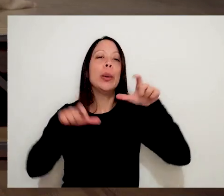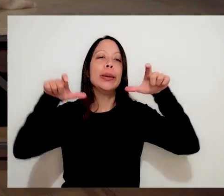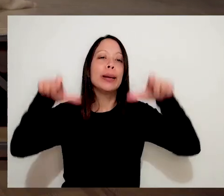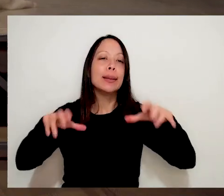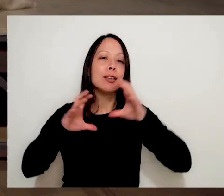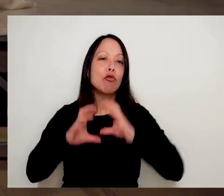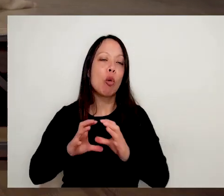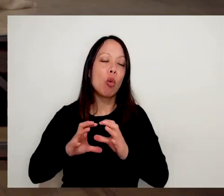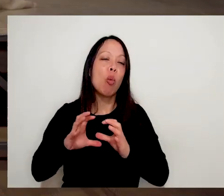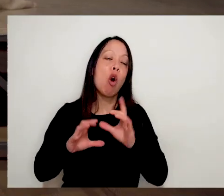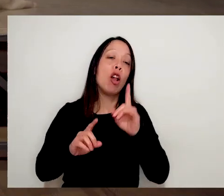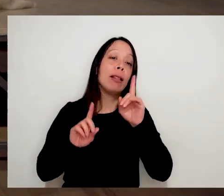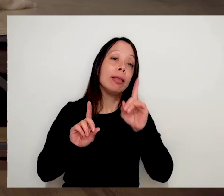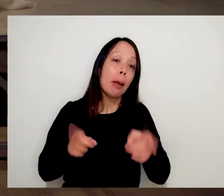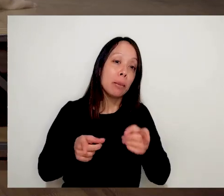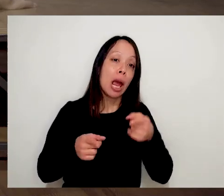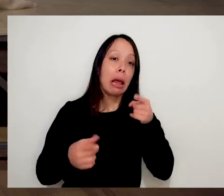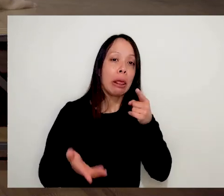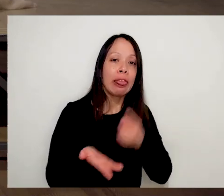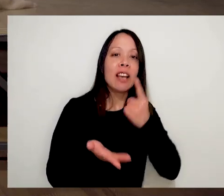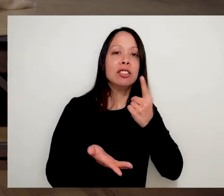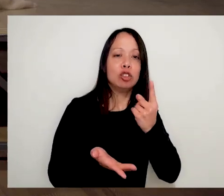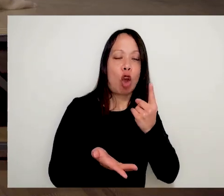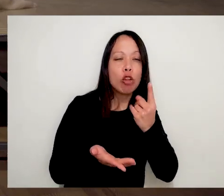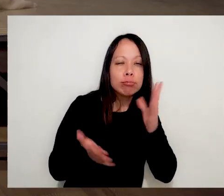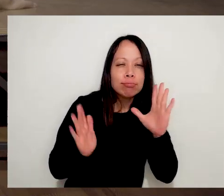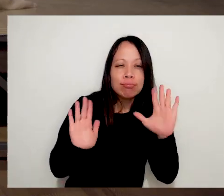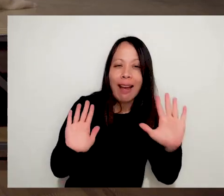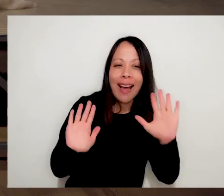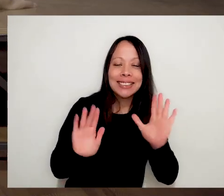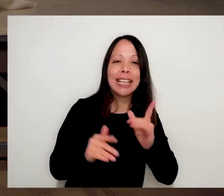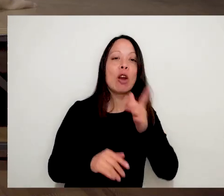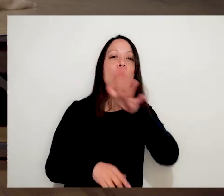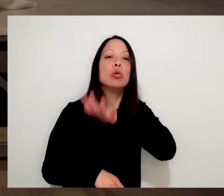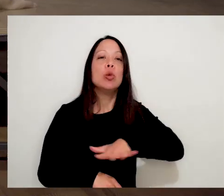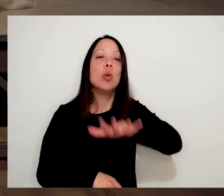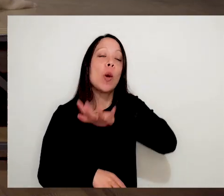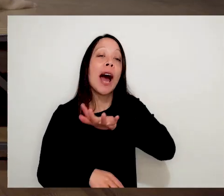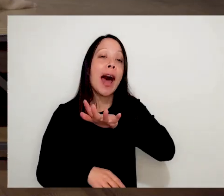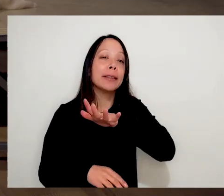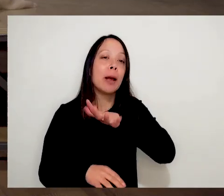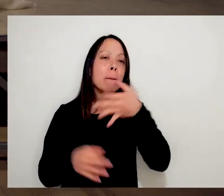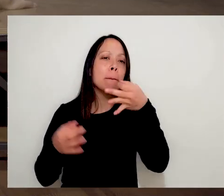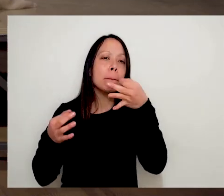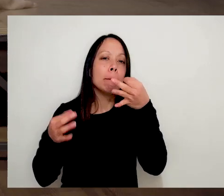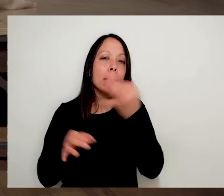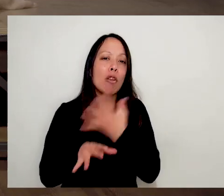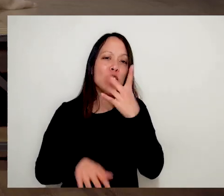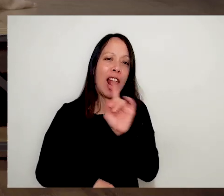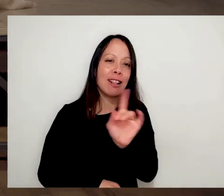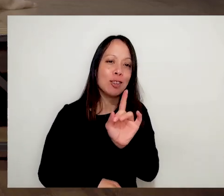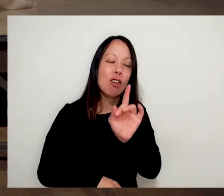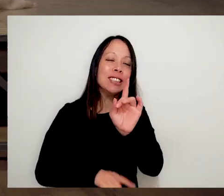Eso también, ¿no? Como que eso también es una decisión. Como, bueno, estamos bailando en un espacio no convencional,